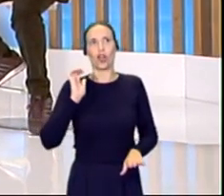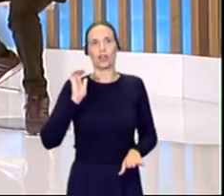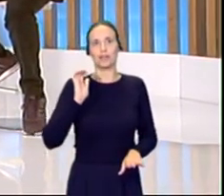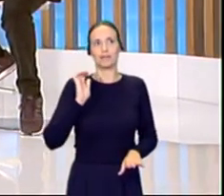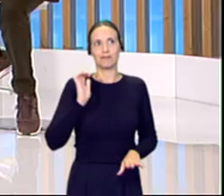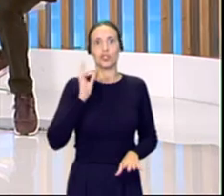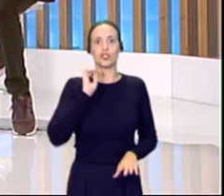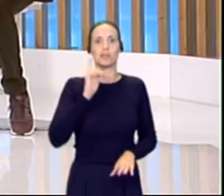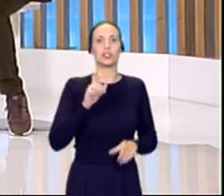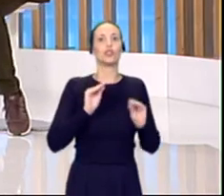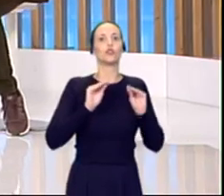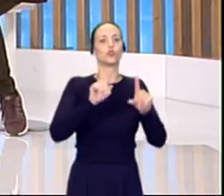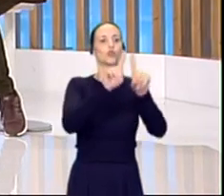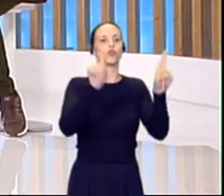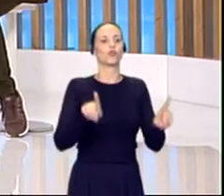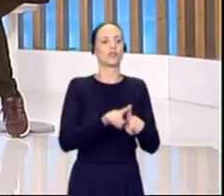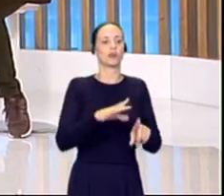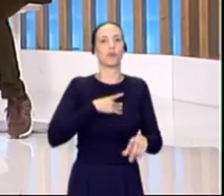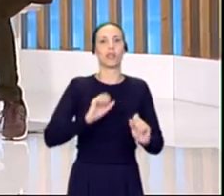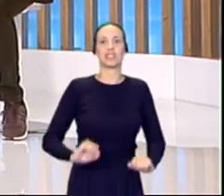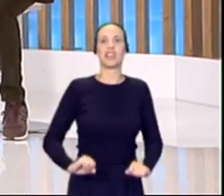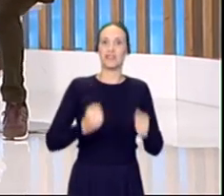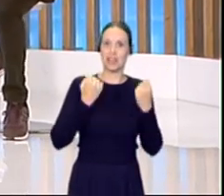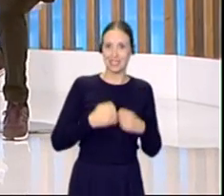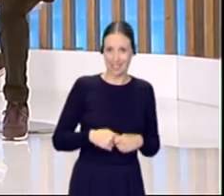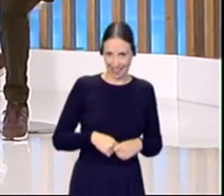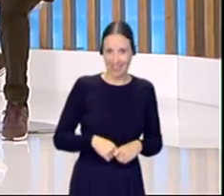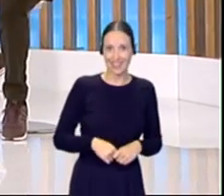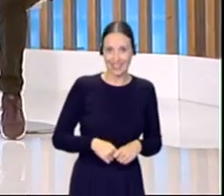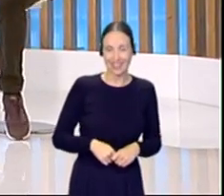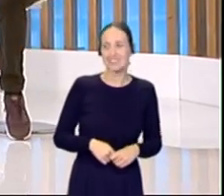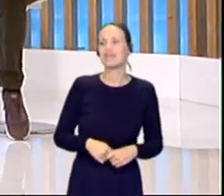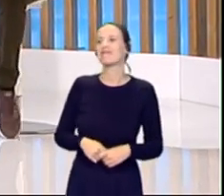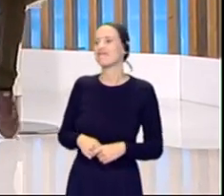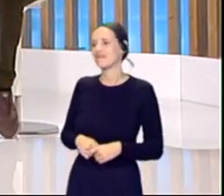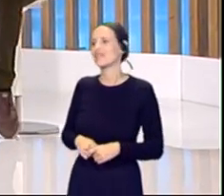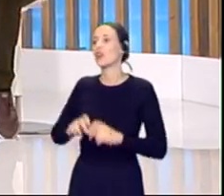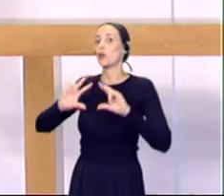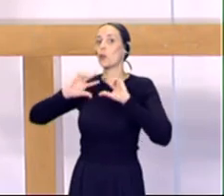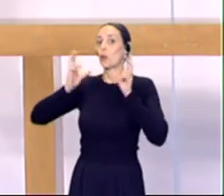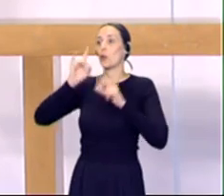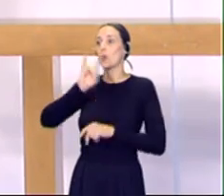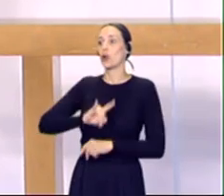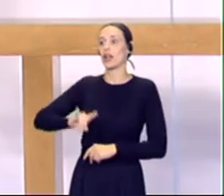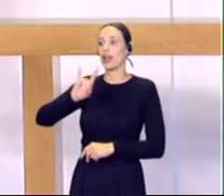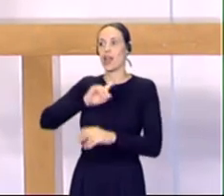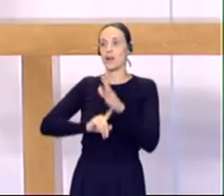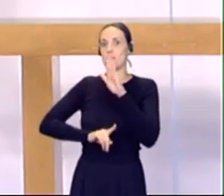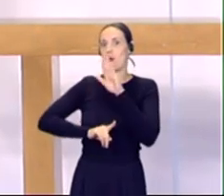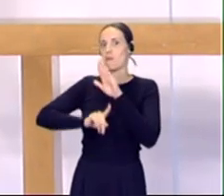solamente con las fichas de los equipos canarios podría sobrevivir la federación nacional, me refiero. Sí, cada vez el voleibol canario está creciendo mucho.